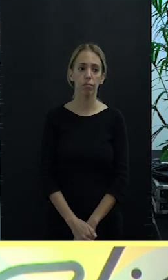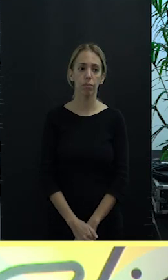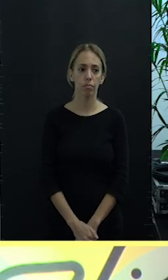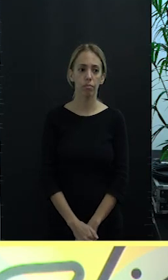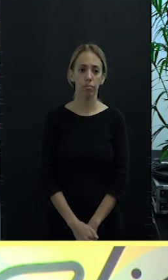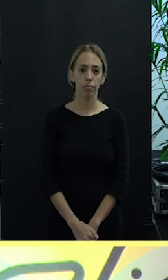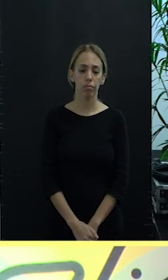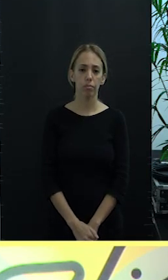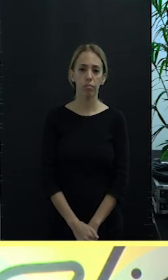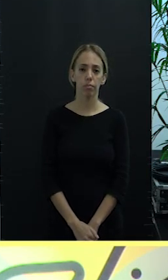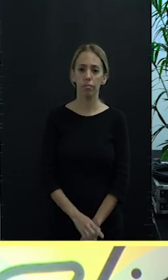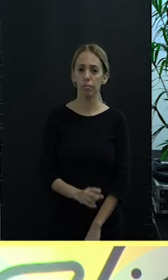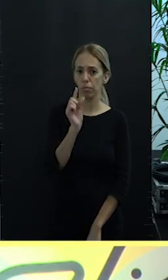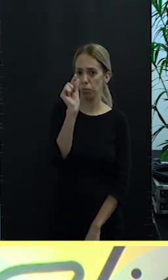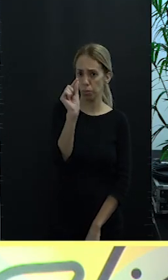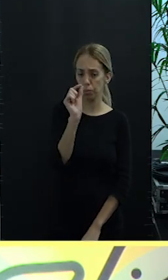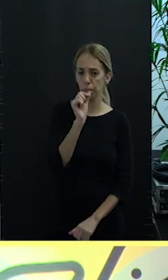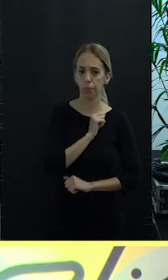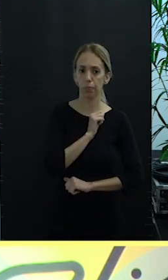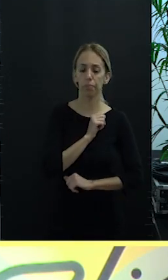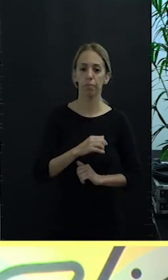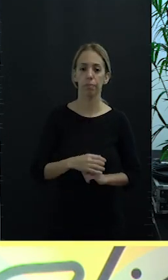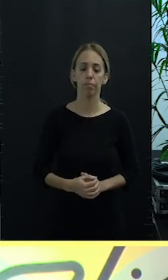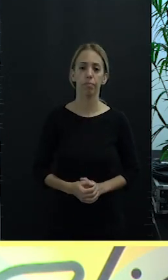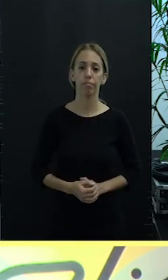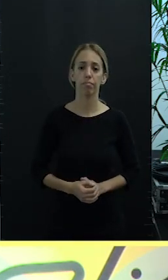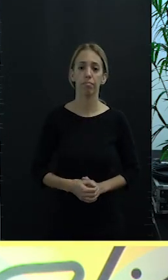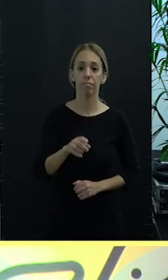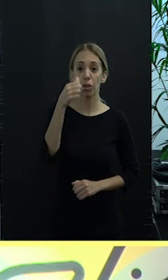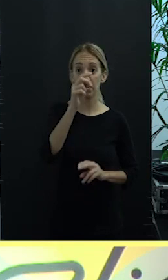Un segundín. Un segundín.